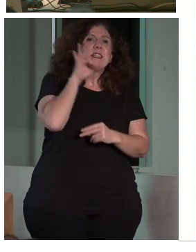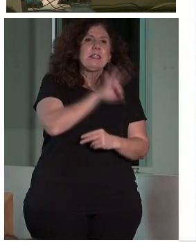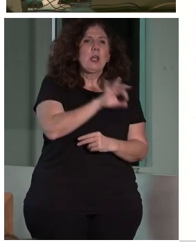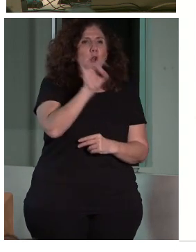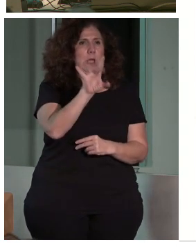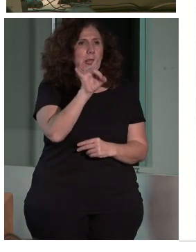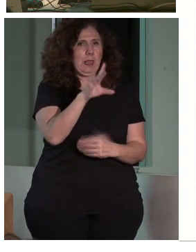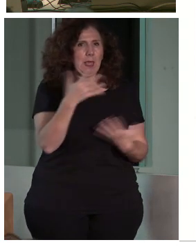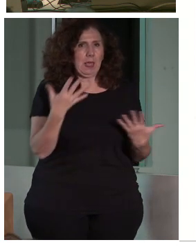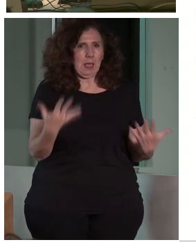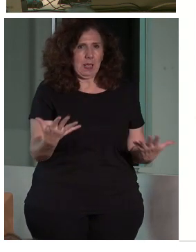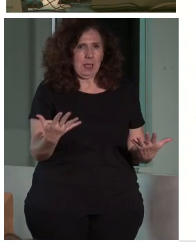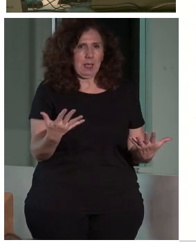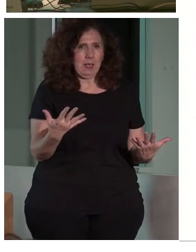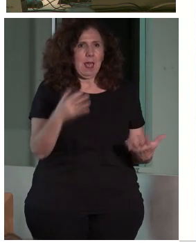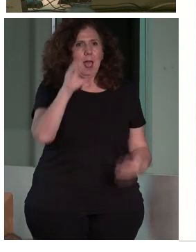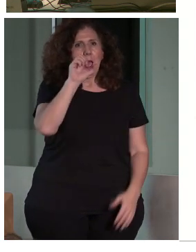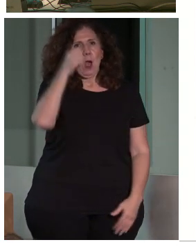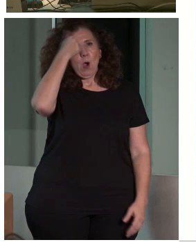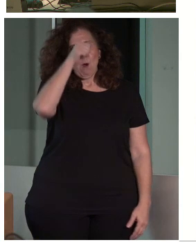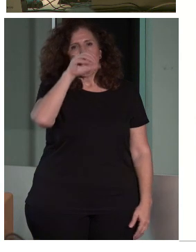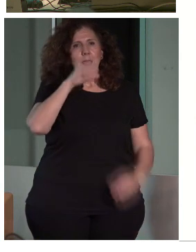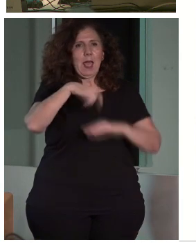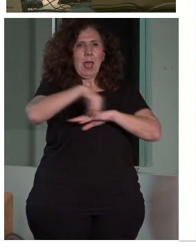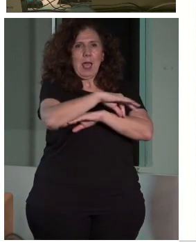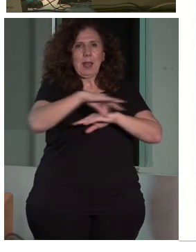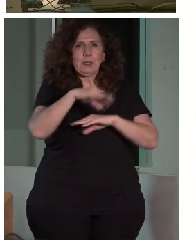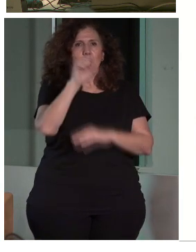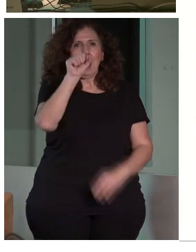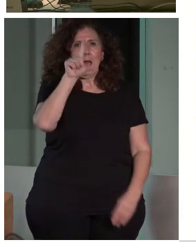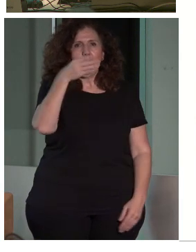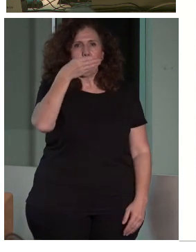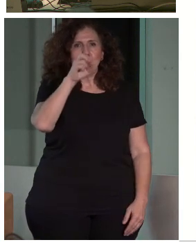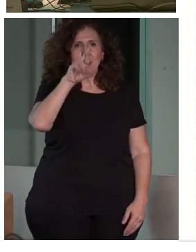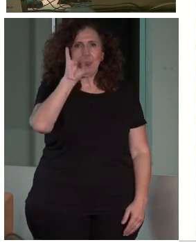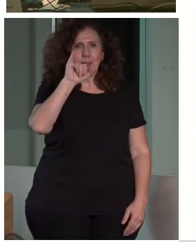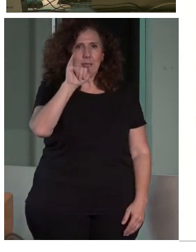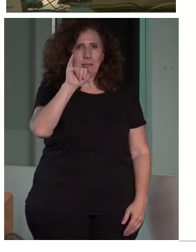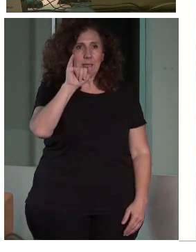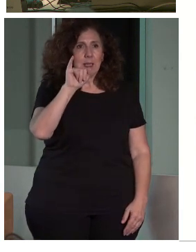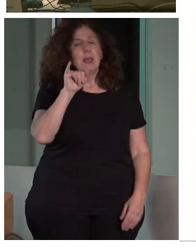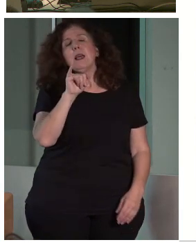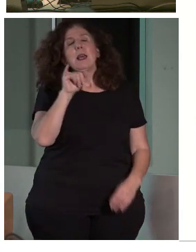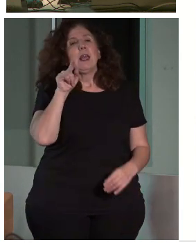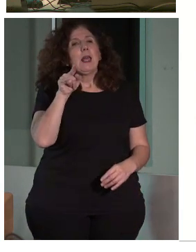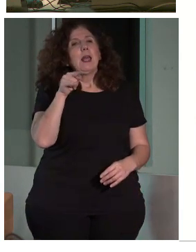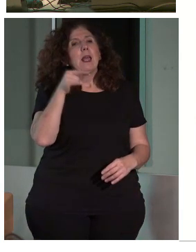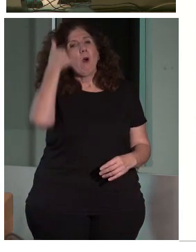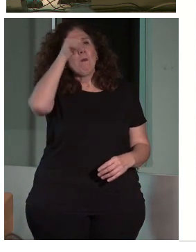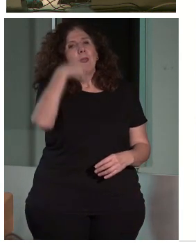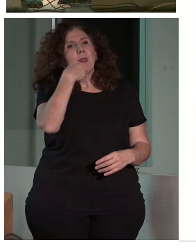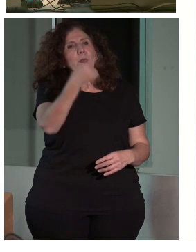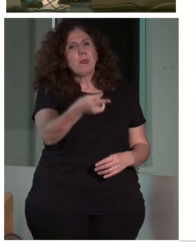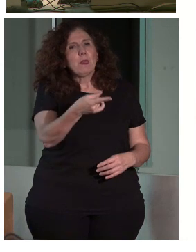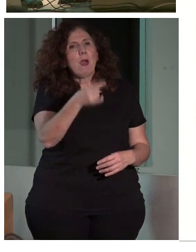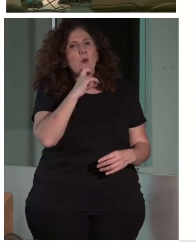voy a Alberti, ¿vale?, arquitecto y pensador del Renacimiento. Y él decía sobre el arte de edificar algo que todos